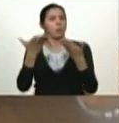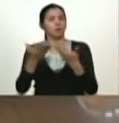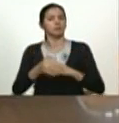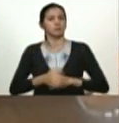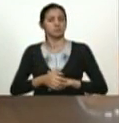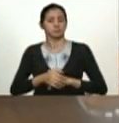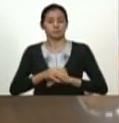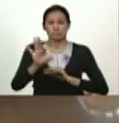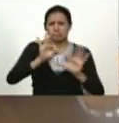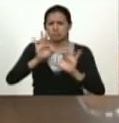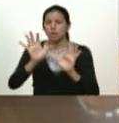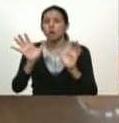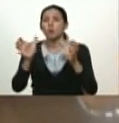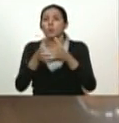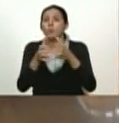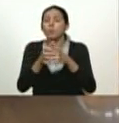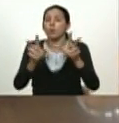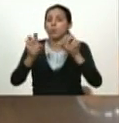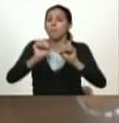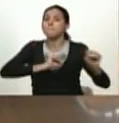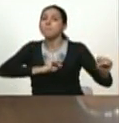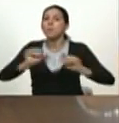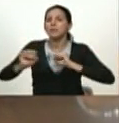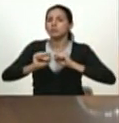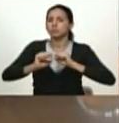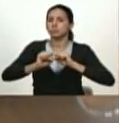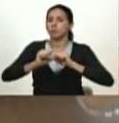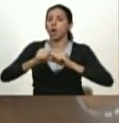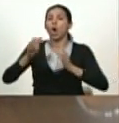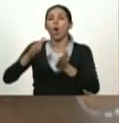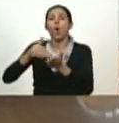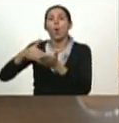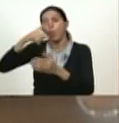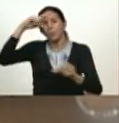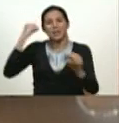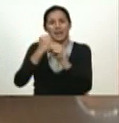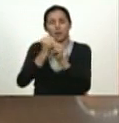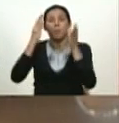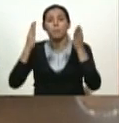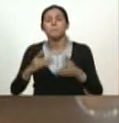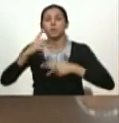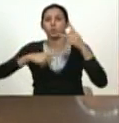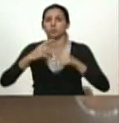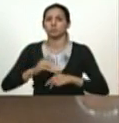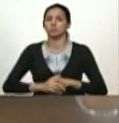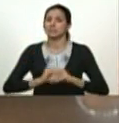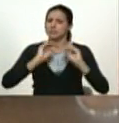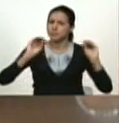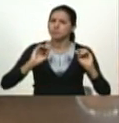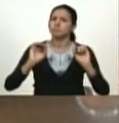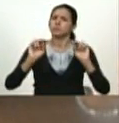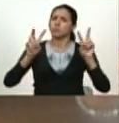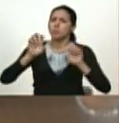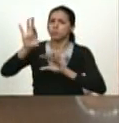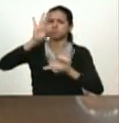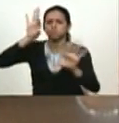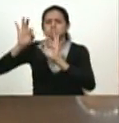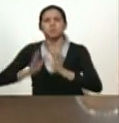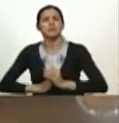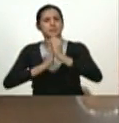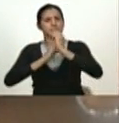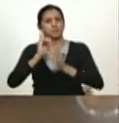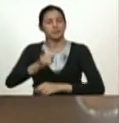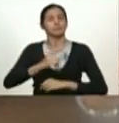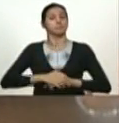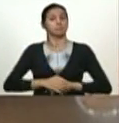movimiento obrero productivo el nuevo movimiento de la clase obrera productiva y llamar al nuevo liderazgo le he puesto una